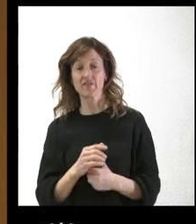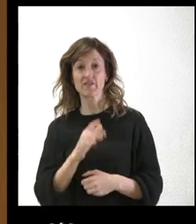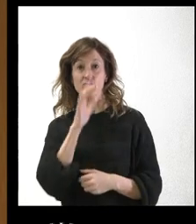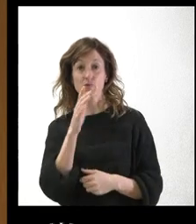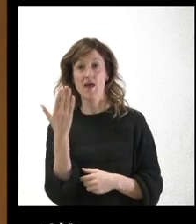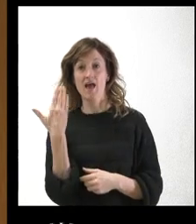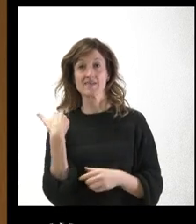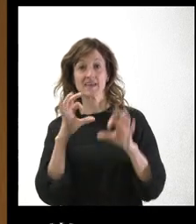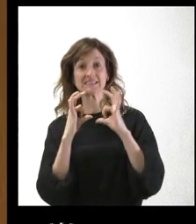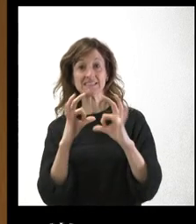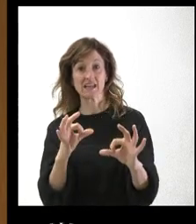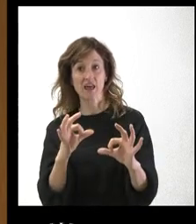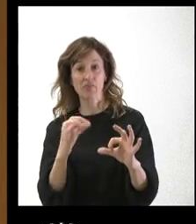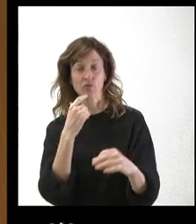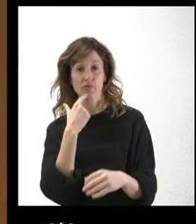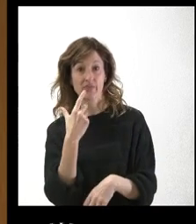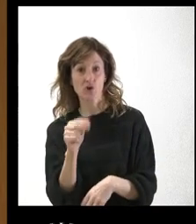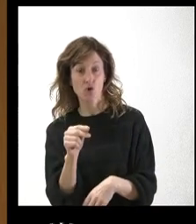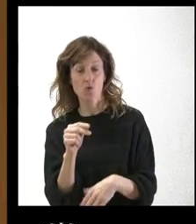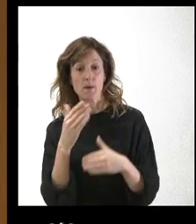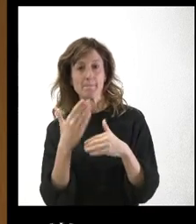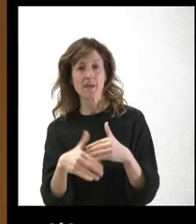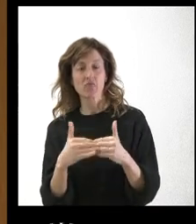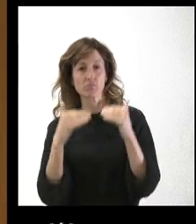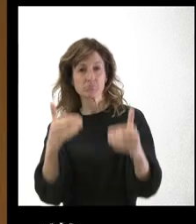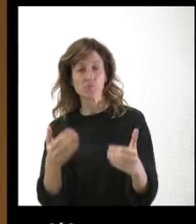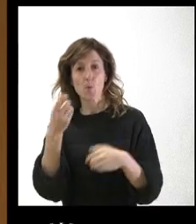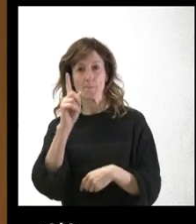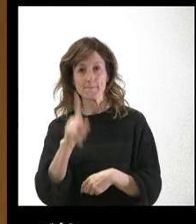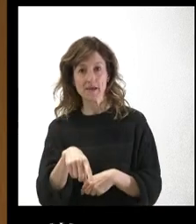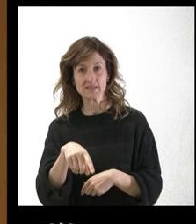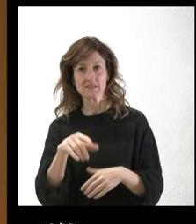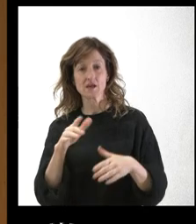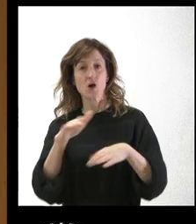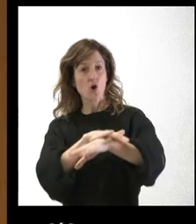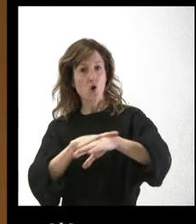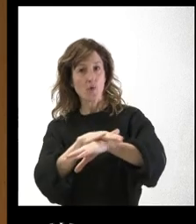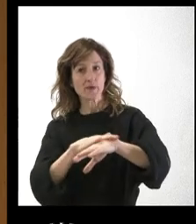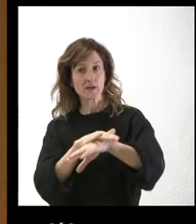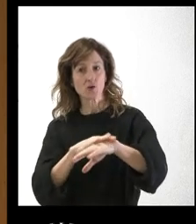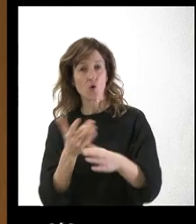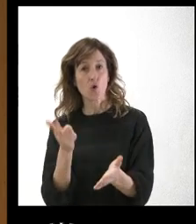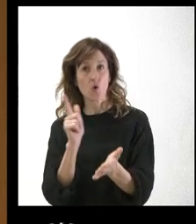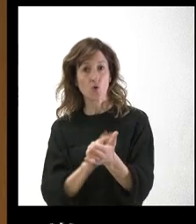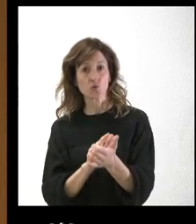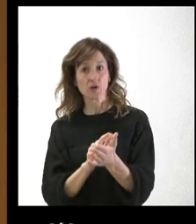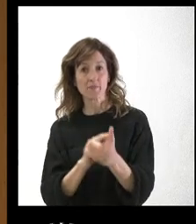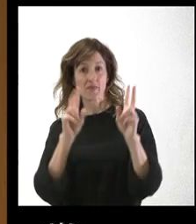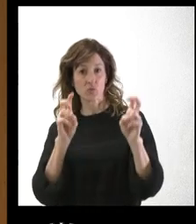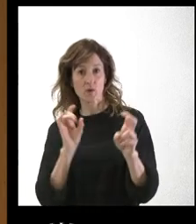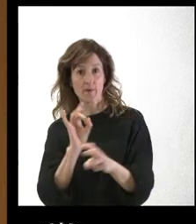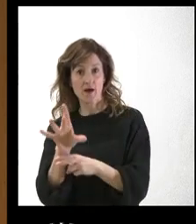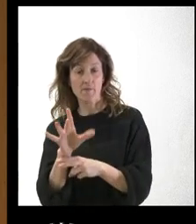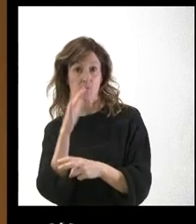rechazo ayer en el Senado, se ha abierto un plazo, creo, de un mes para que el Gobierno vuelva a enviar una nueva senda, dado el